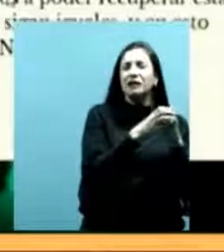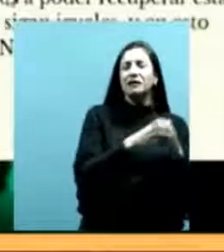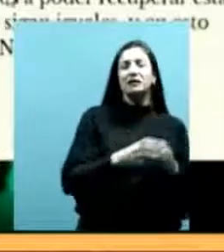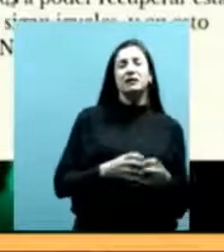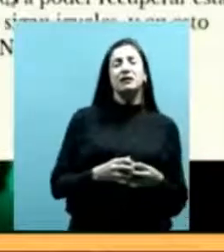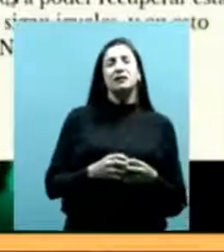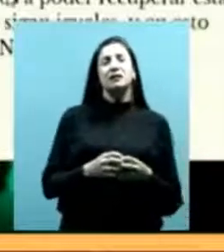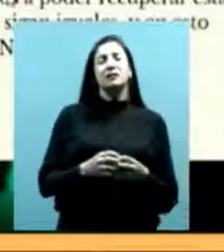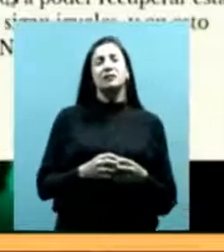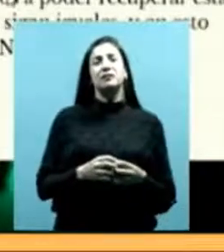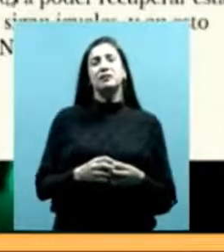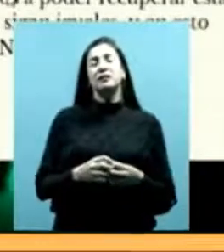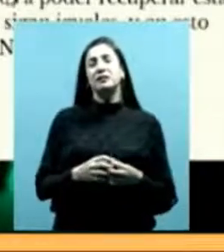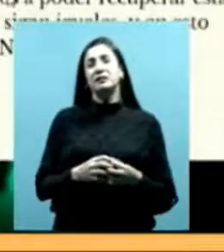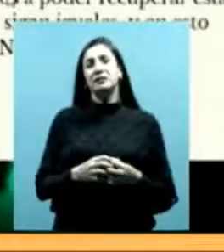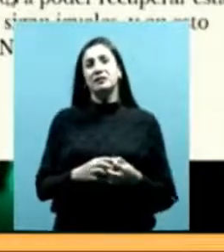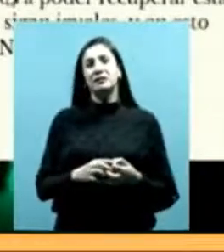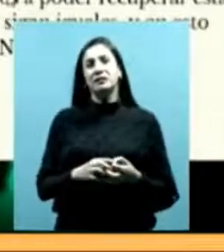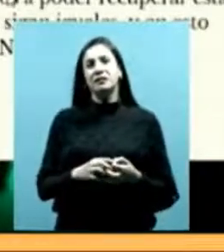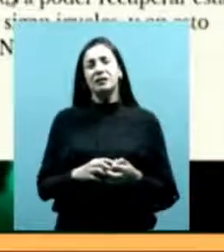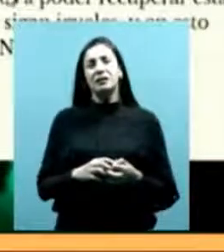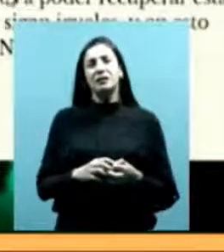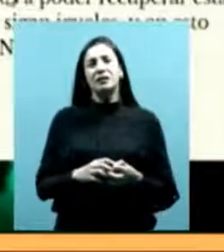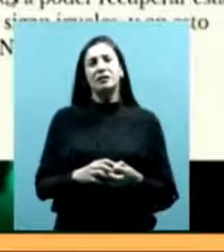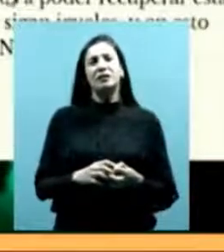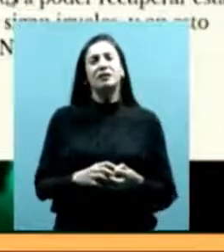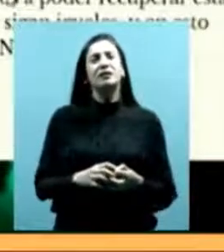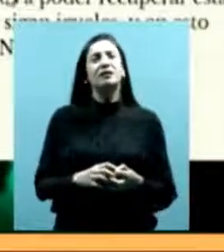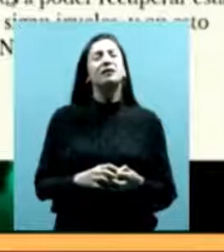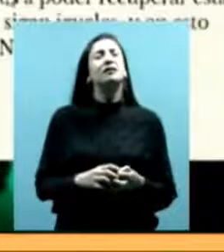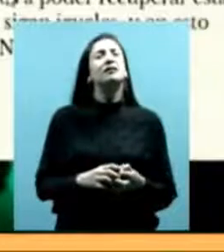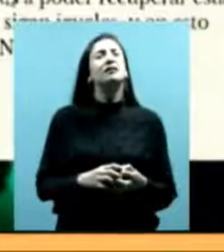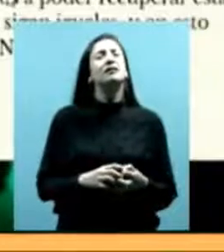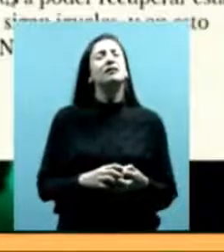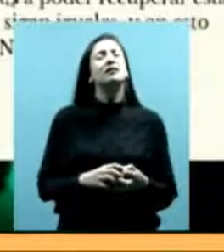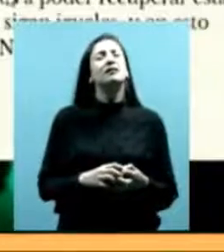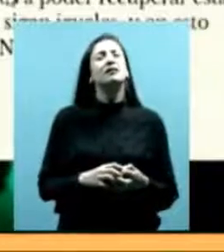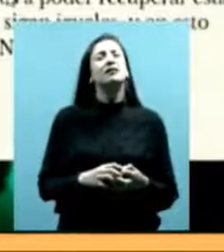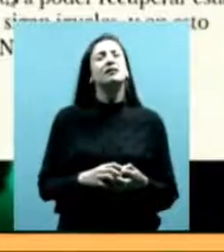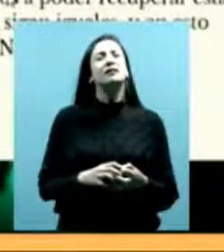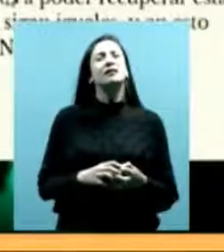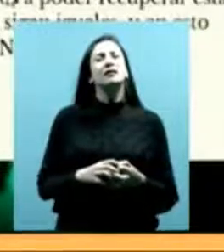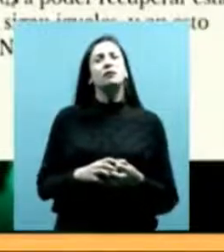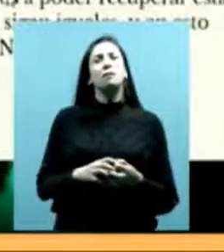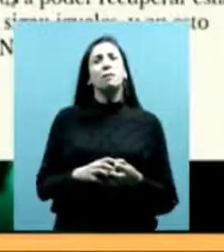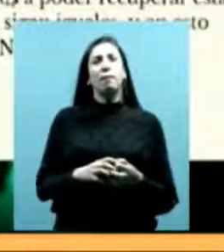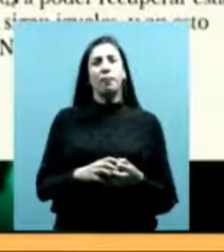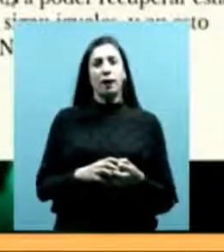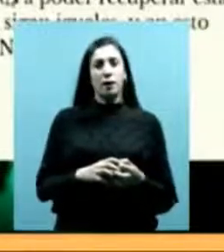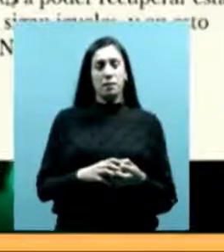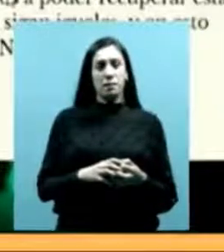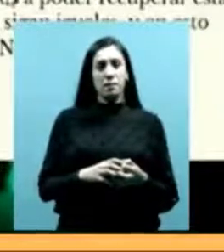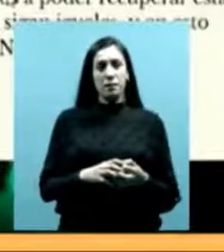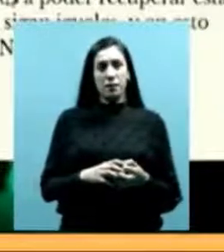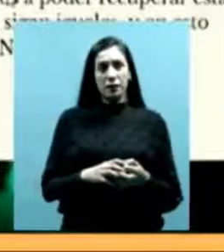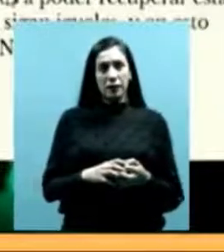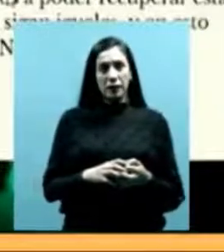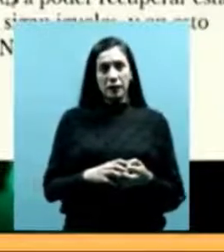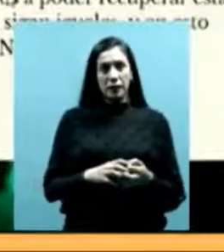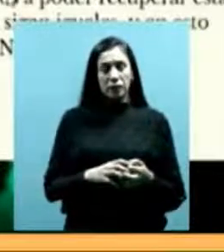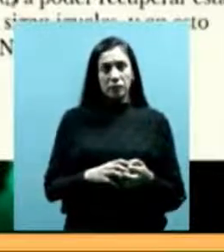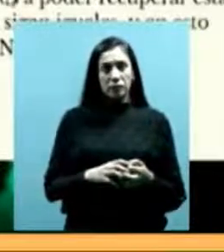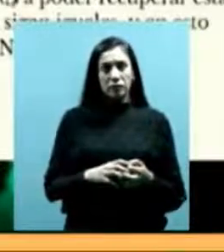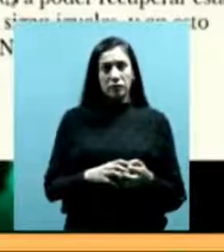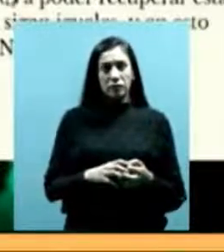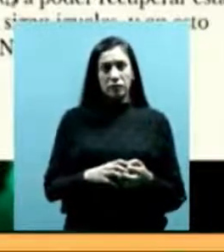particular. Cuenta Mariano Natal lo siguiente. Dice que se le